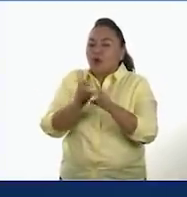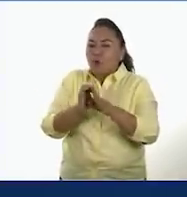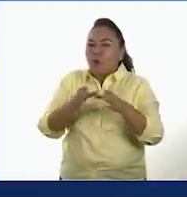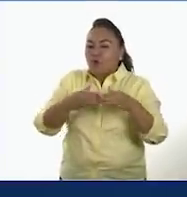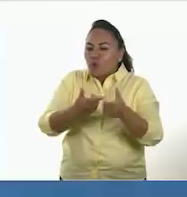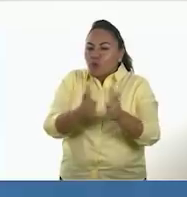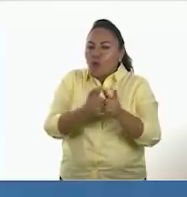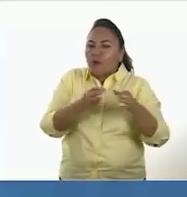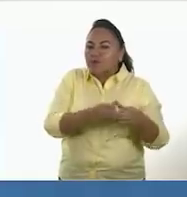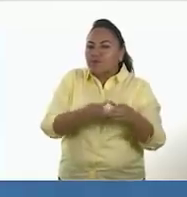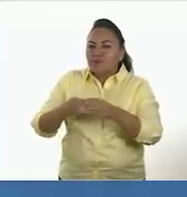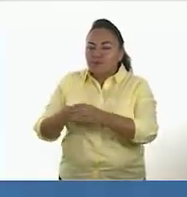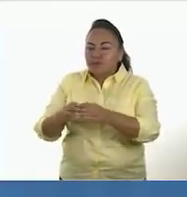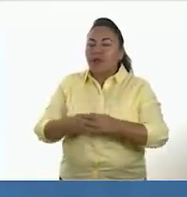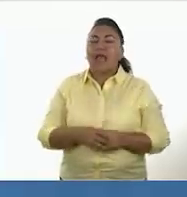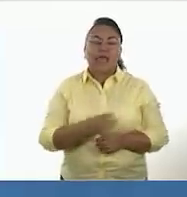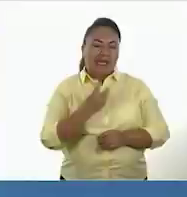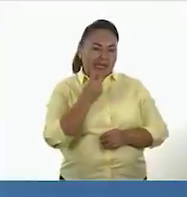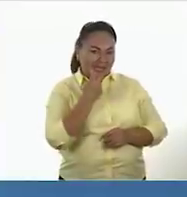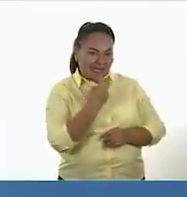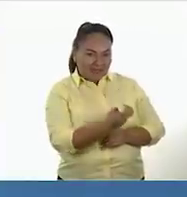Así es. Muy bien.